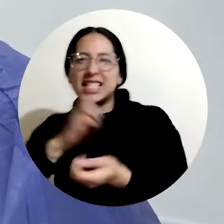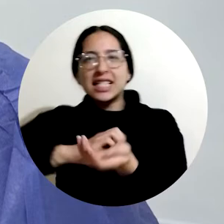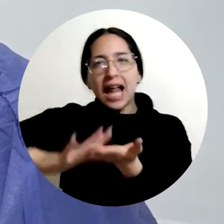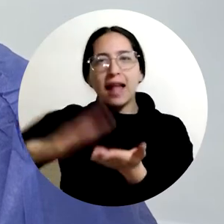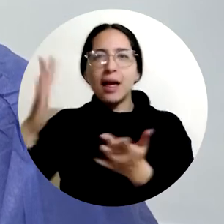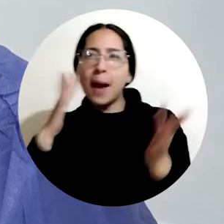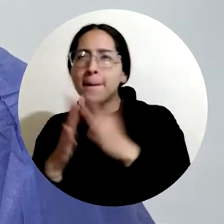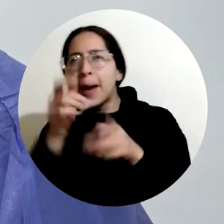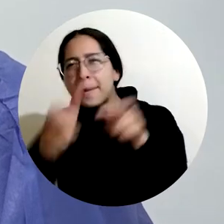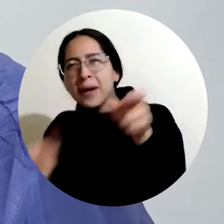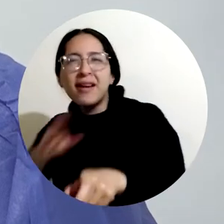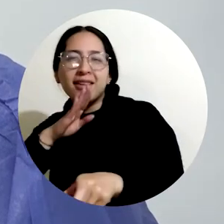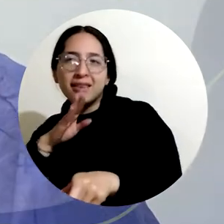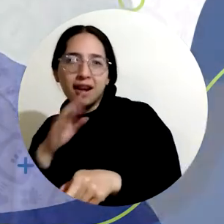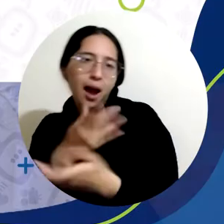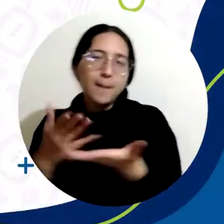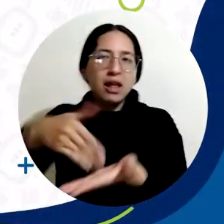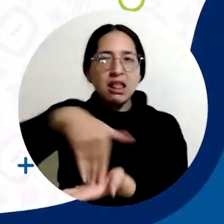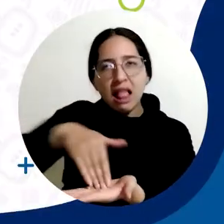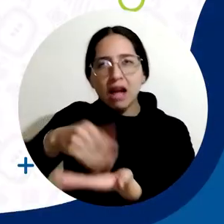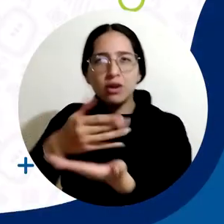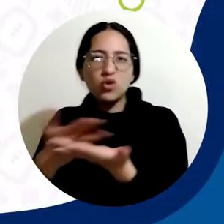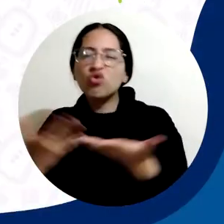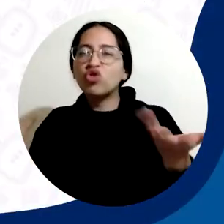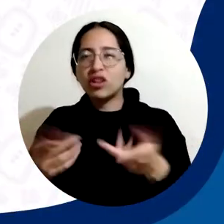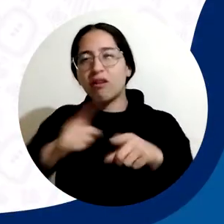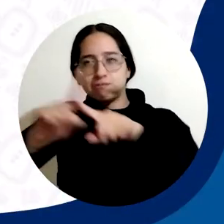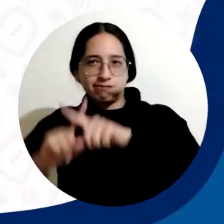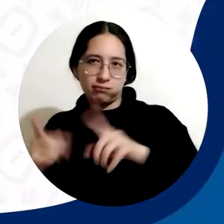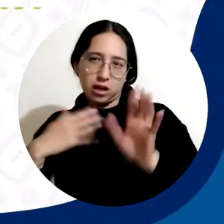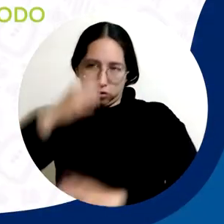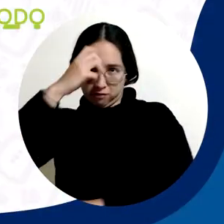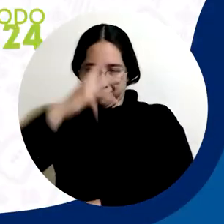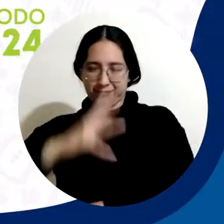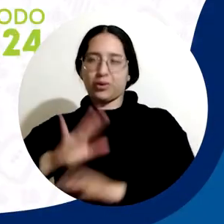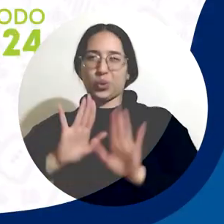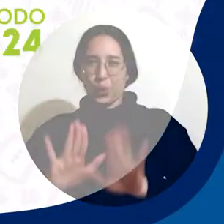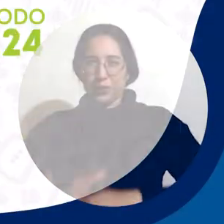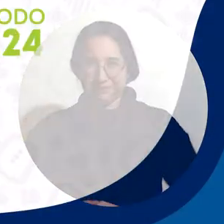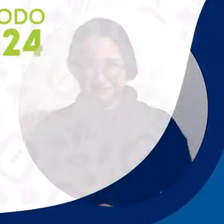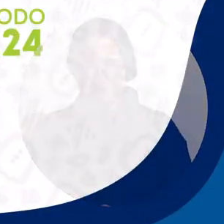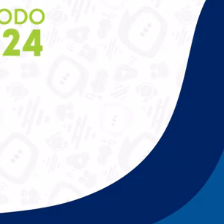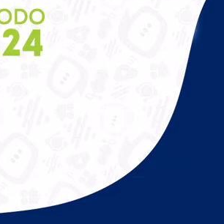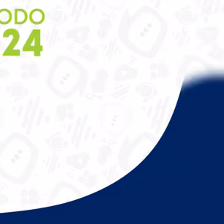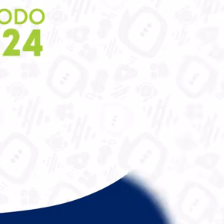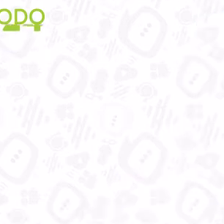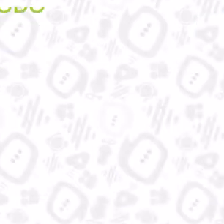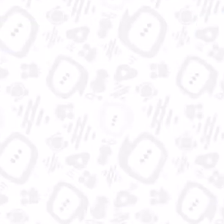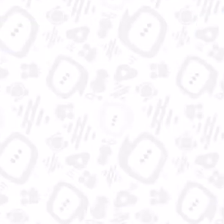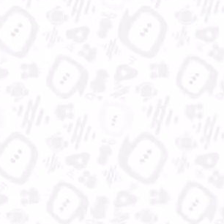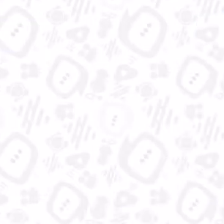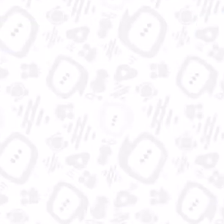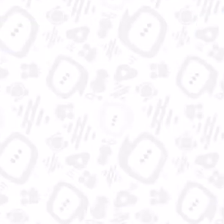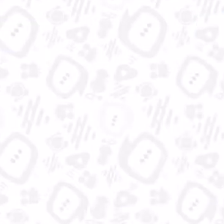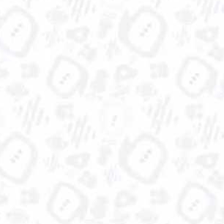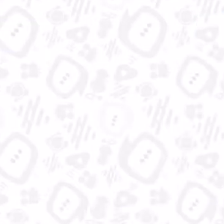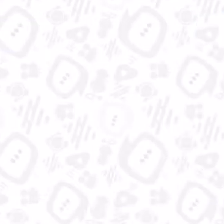Santa Marta y Magdalena. Universidad de Magdalena. Aún más influyente e innovadora.